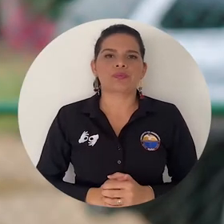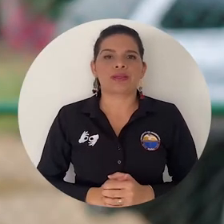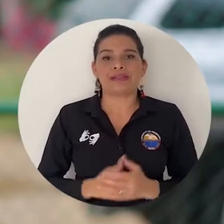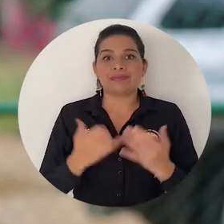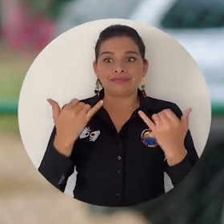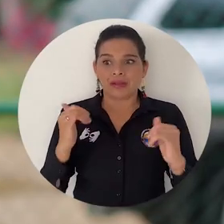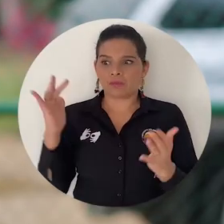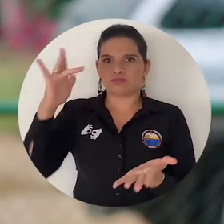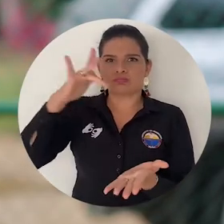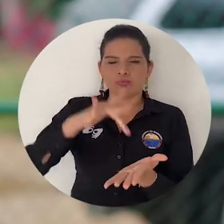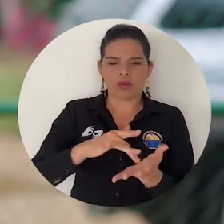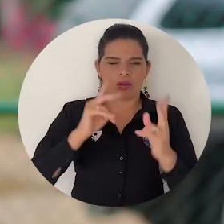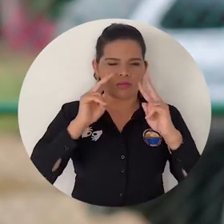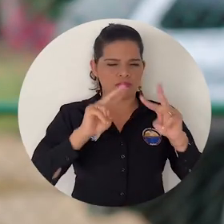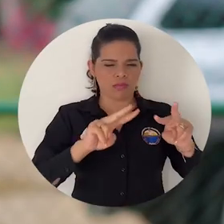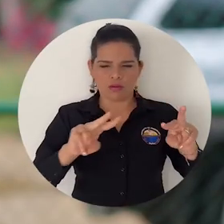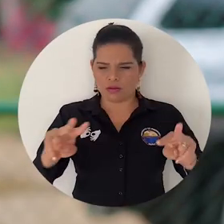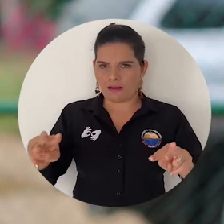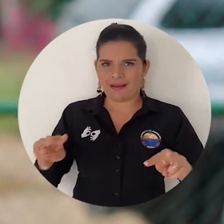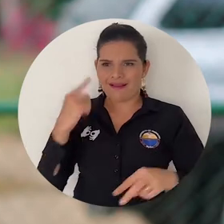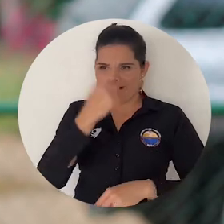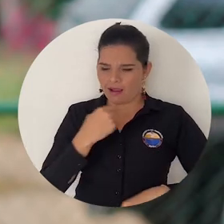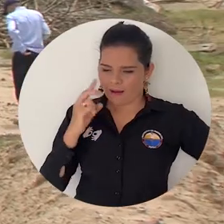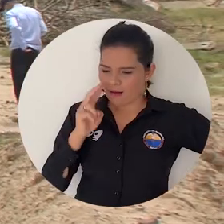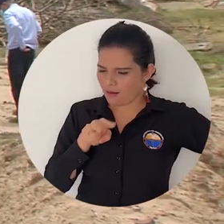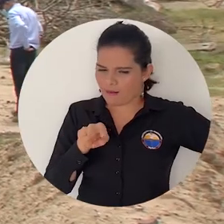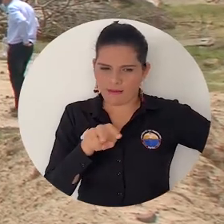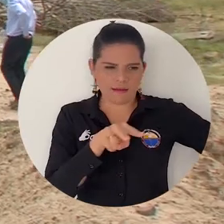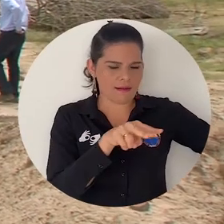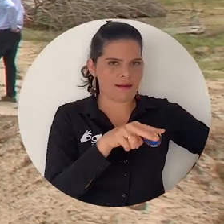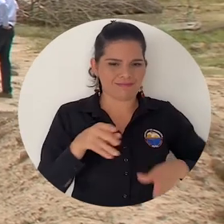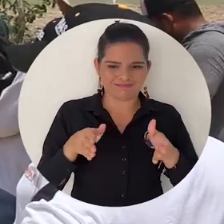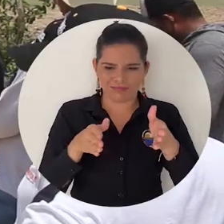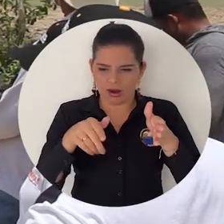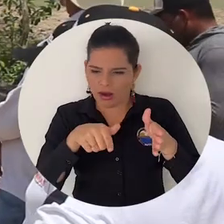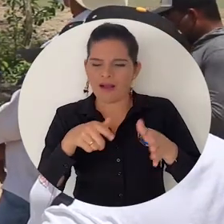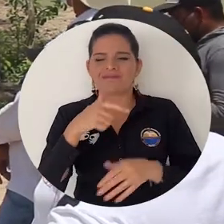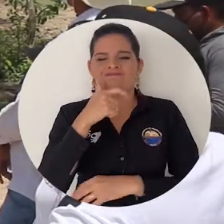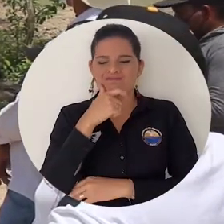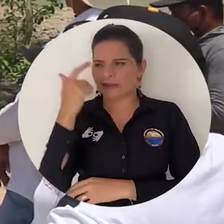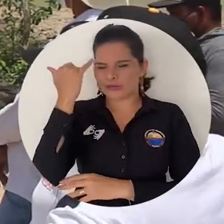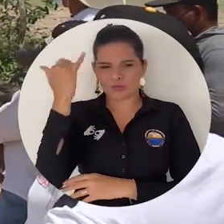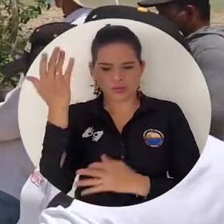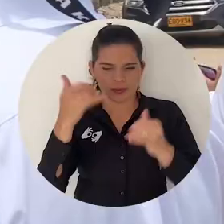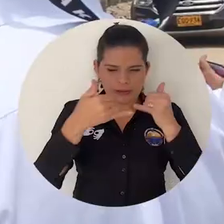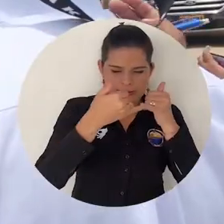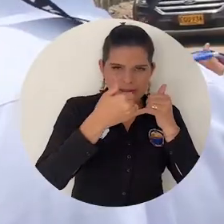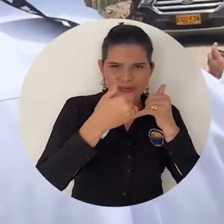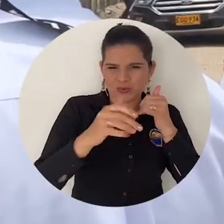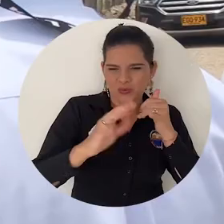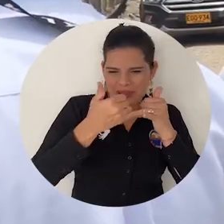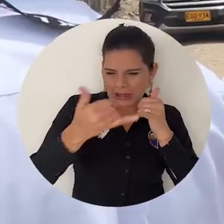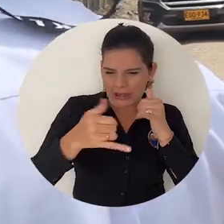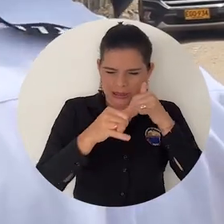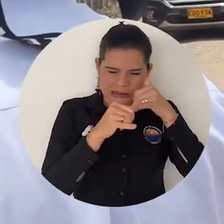completo. Esta aproximación al terreno los hace apropiarse de esta fase de la ingeniería y empezar ya a darle